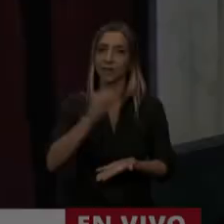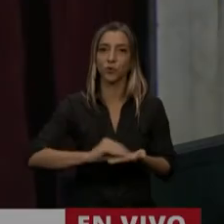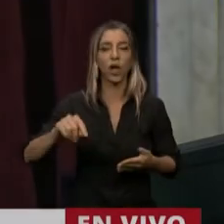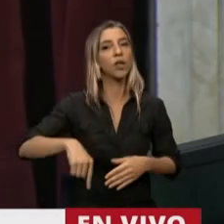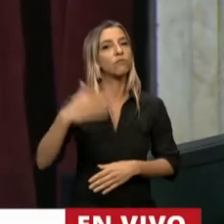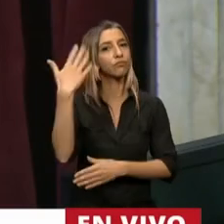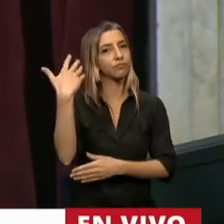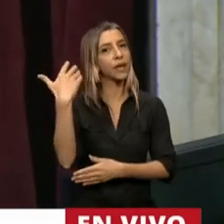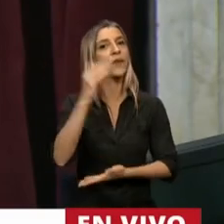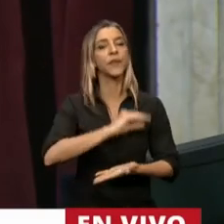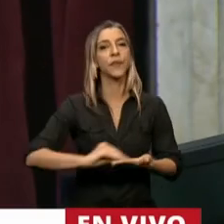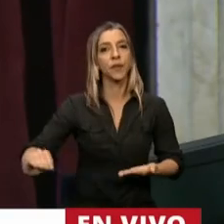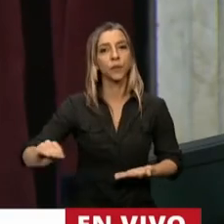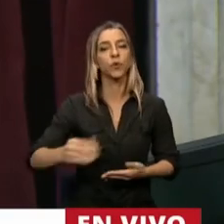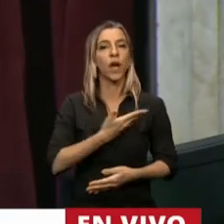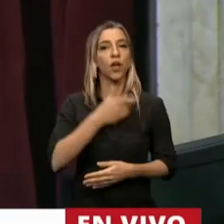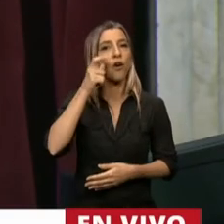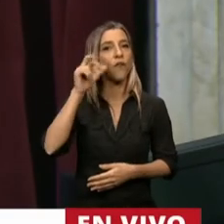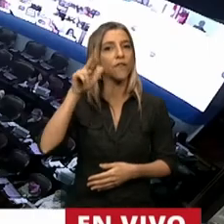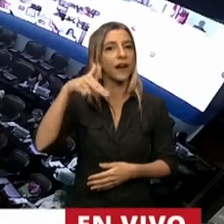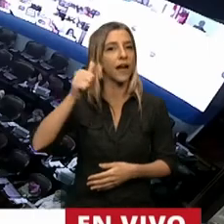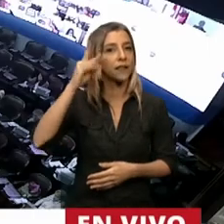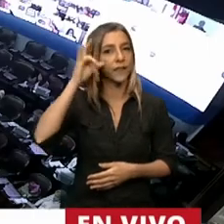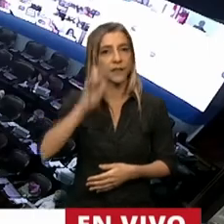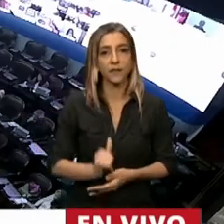La palabra al diputado Eduardo Fernández.